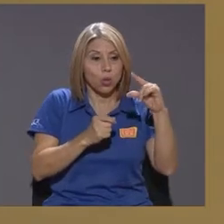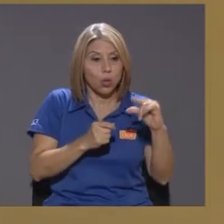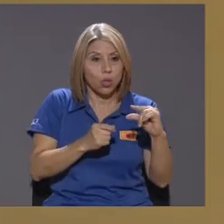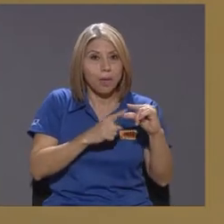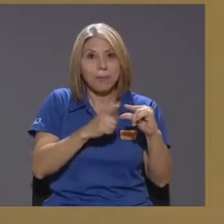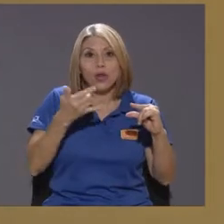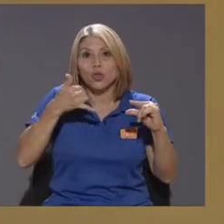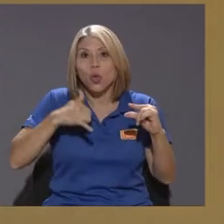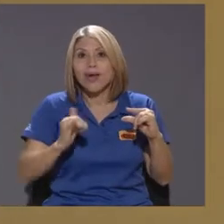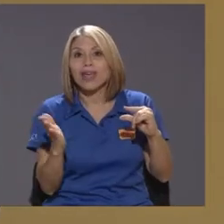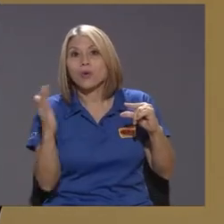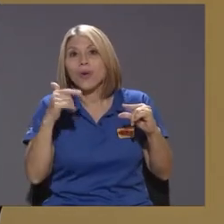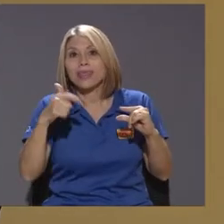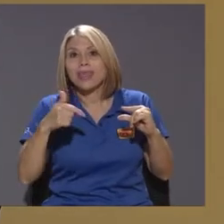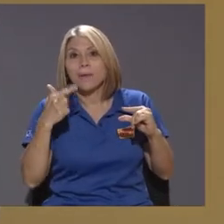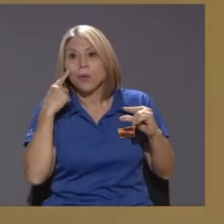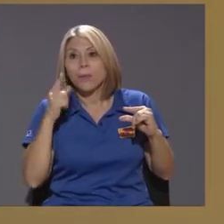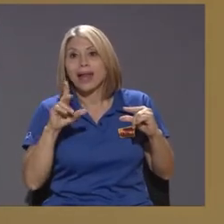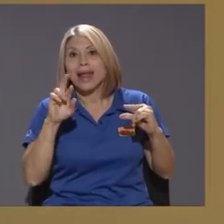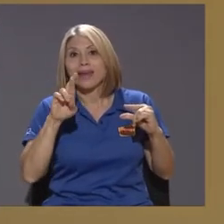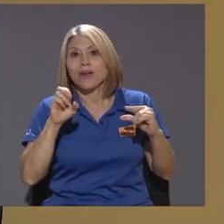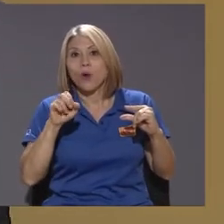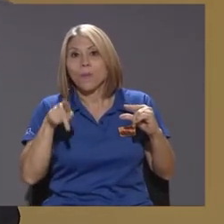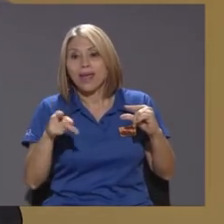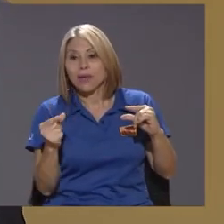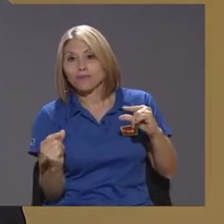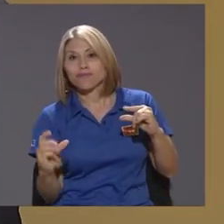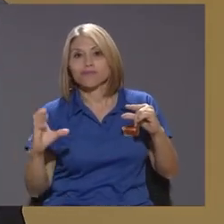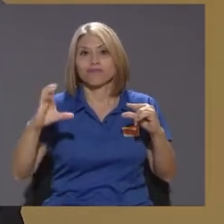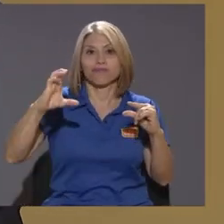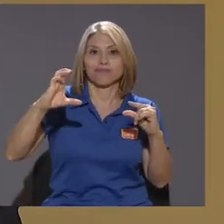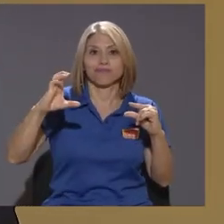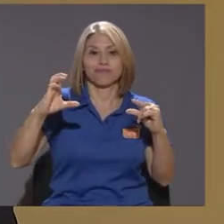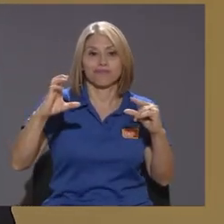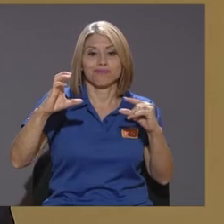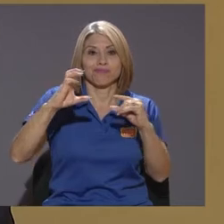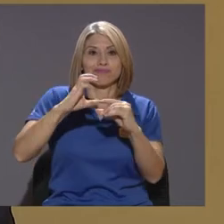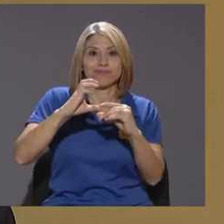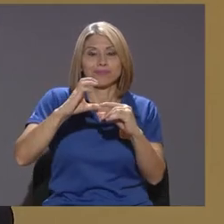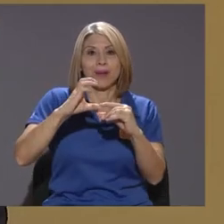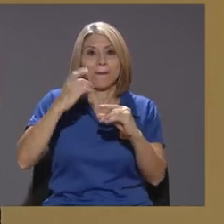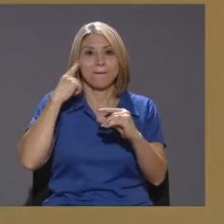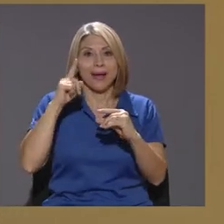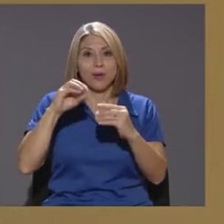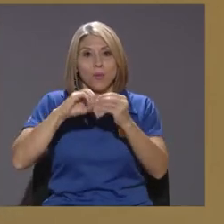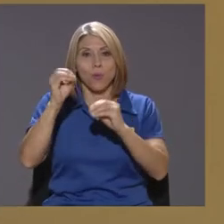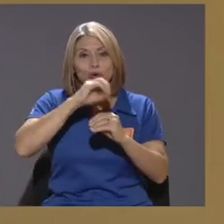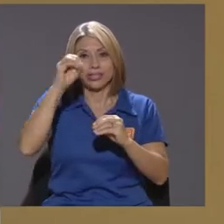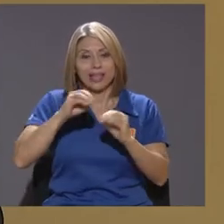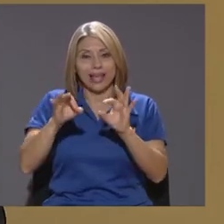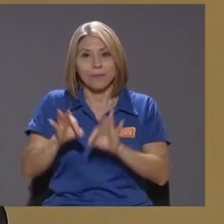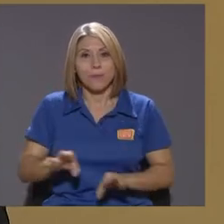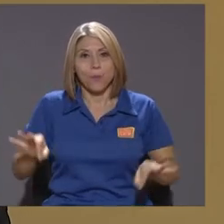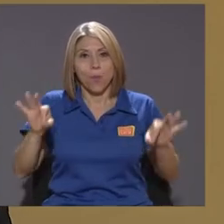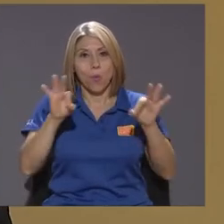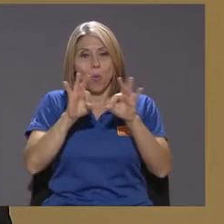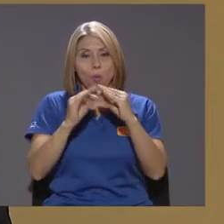para que el ROP para que la pensión complementaria llegue a representar un porcentaje significativo de